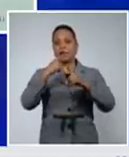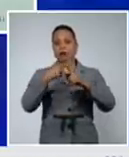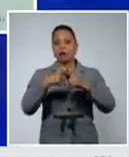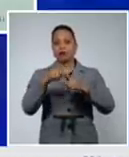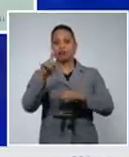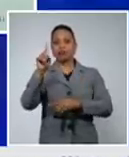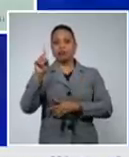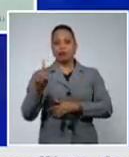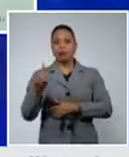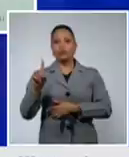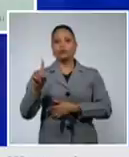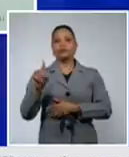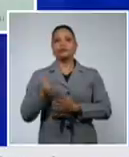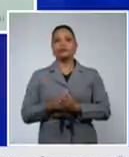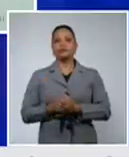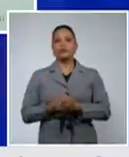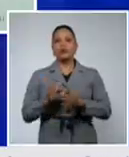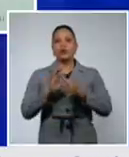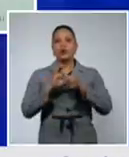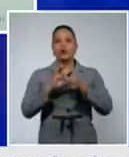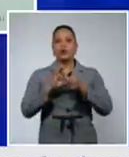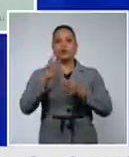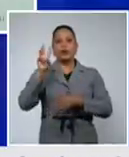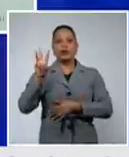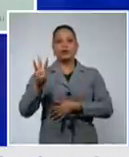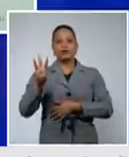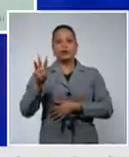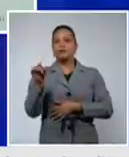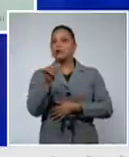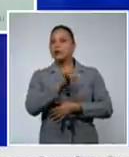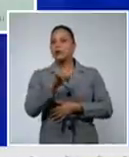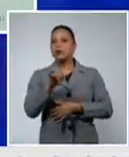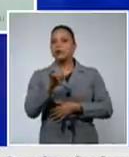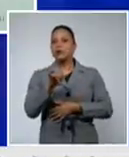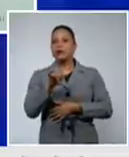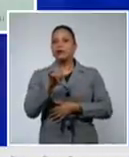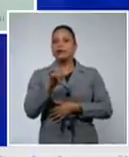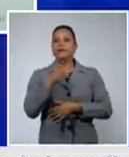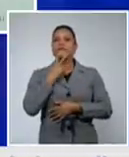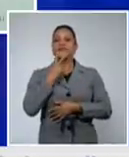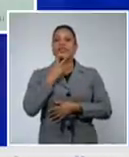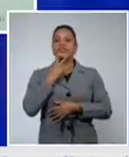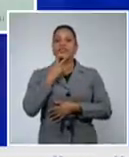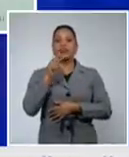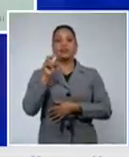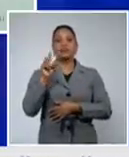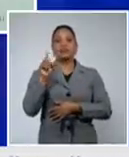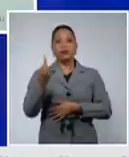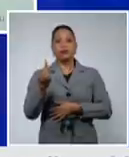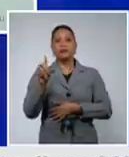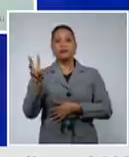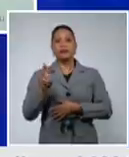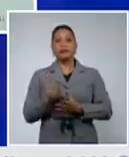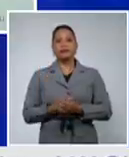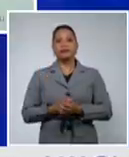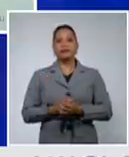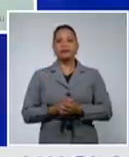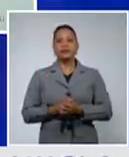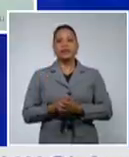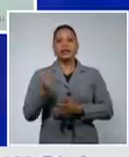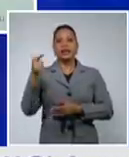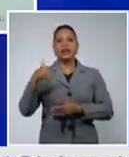Guaymaro 3 al igual que Vertientes y Jimaguayú un caso autóctono ayer